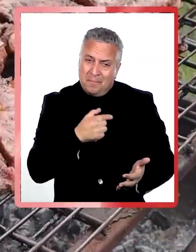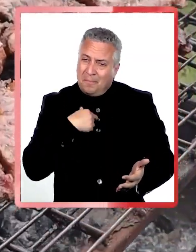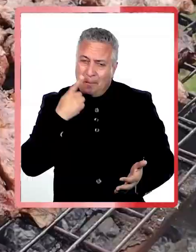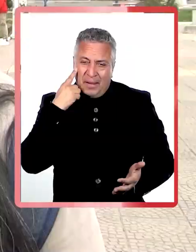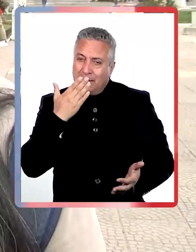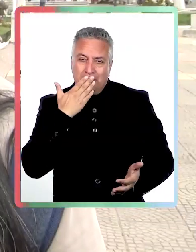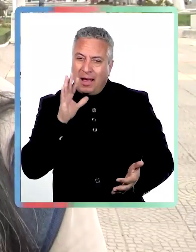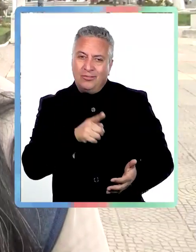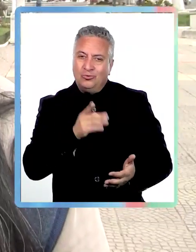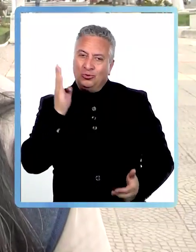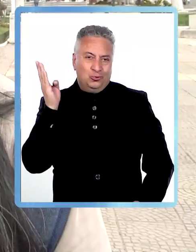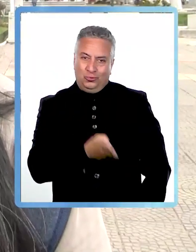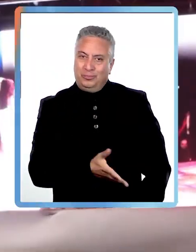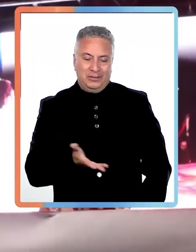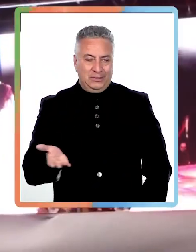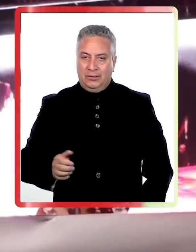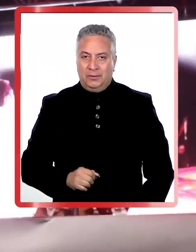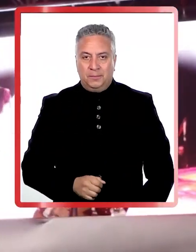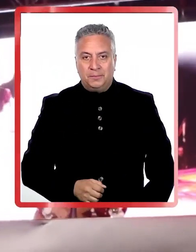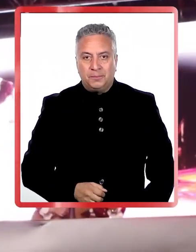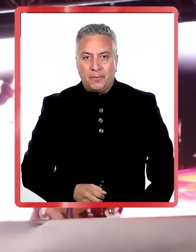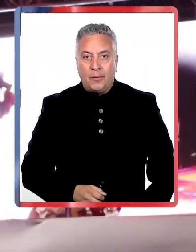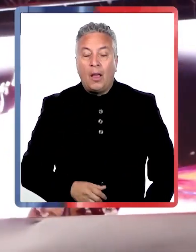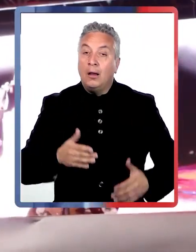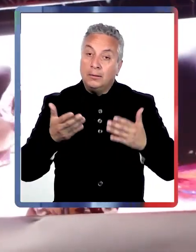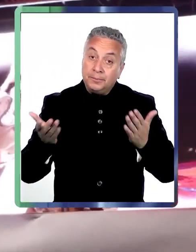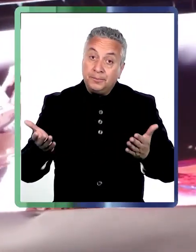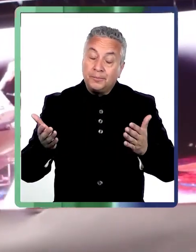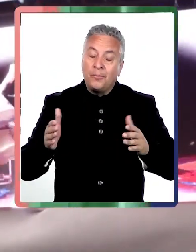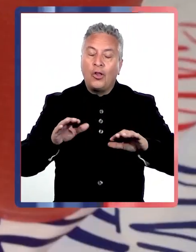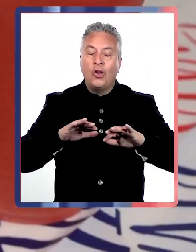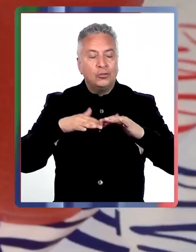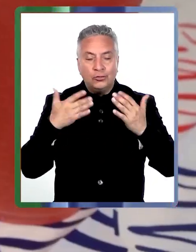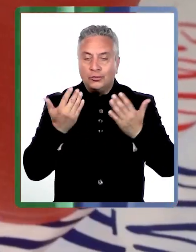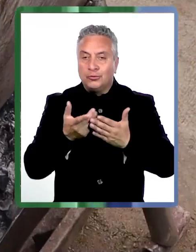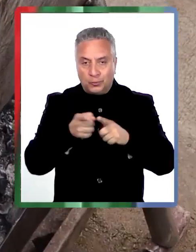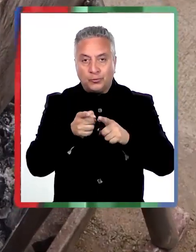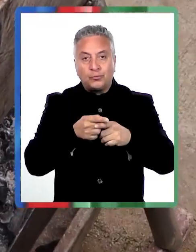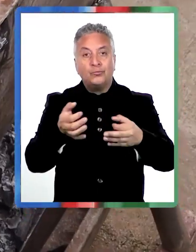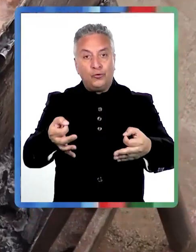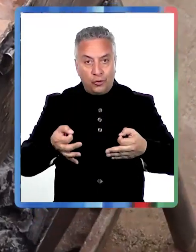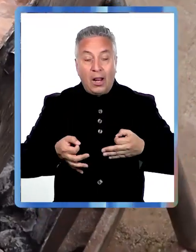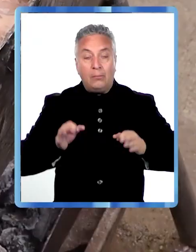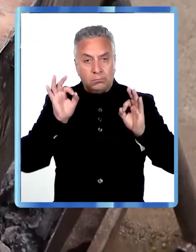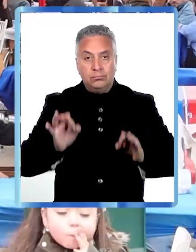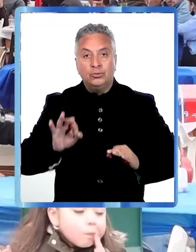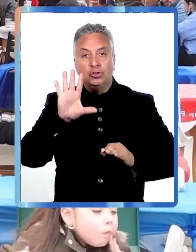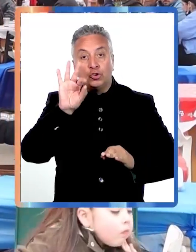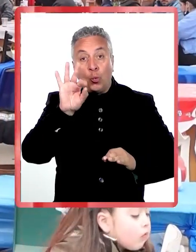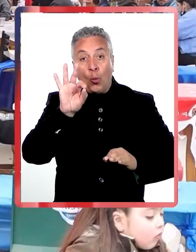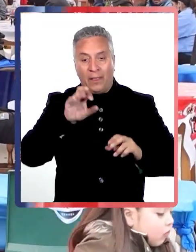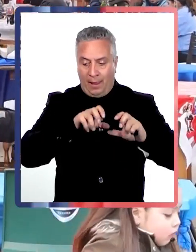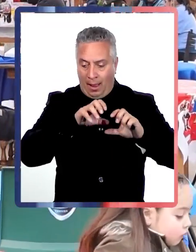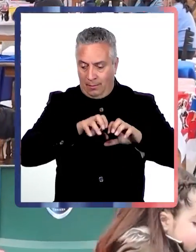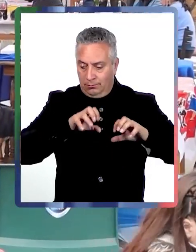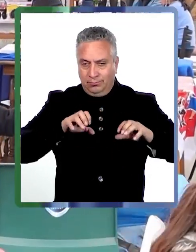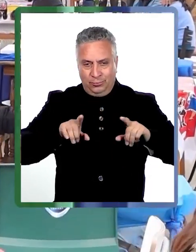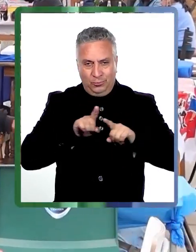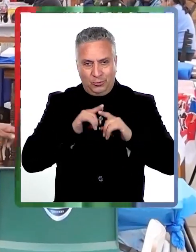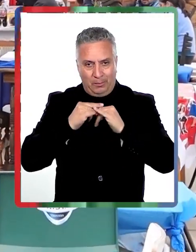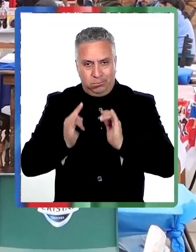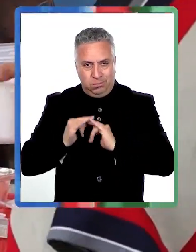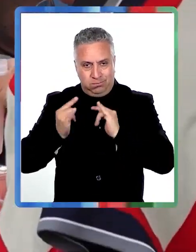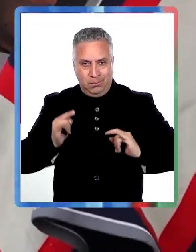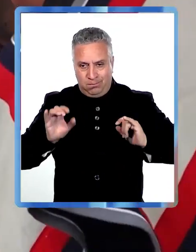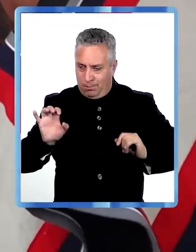por eso no deberían hacerlas. En total serán 50 estandes de comidas que serán distribuidos en la Plaza de Armas de Constitución.